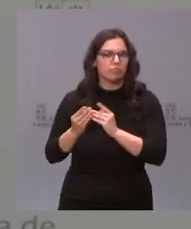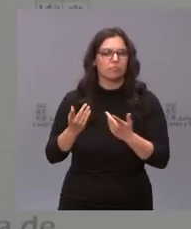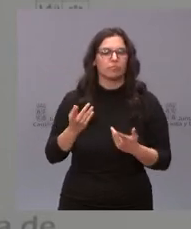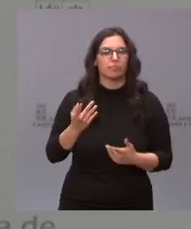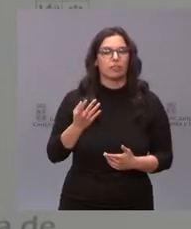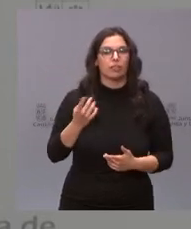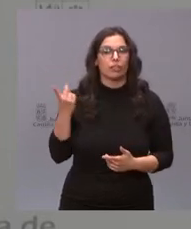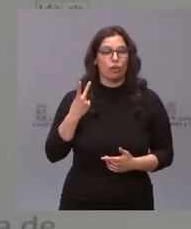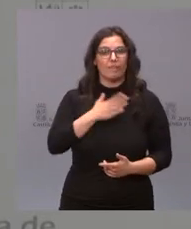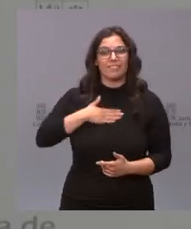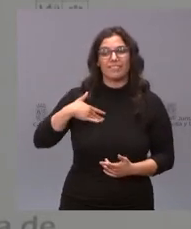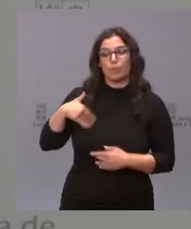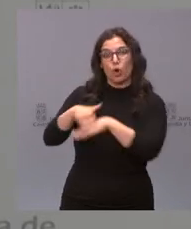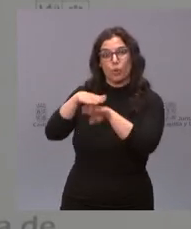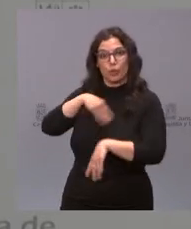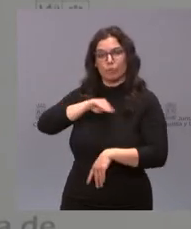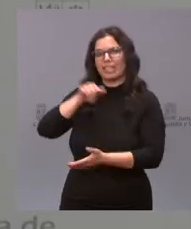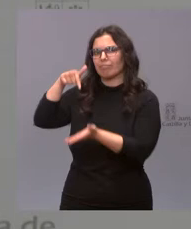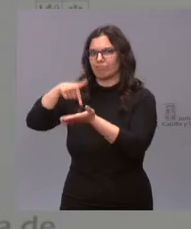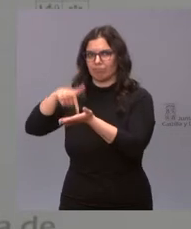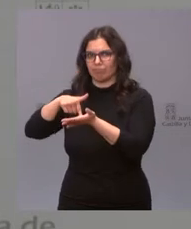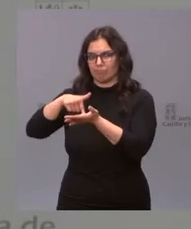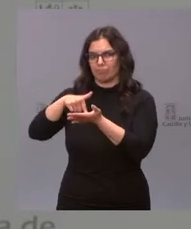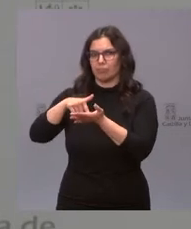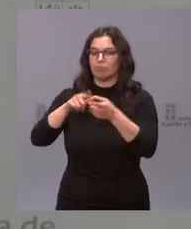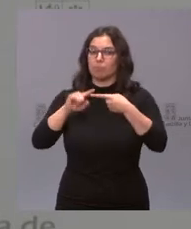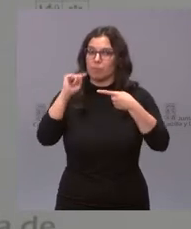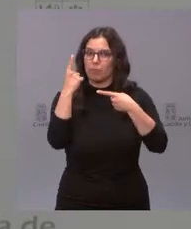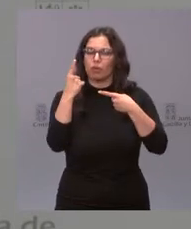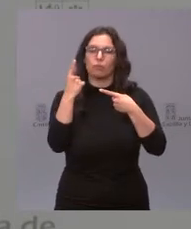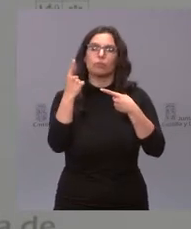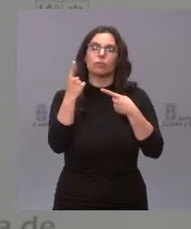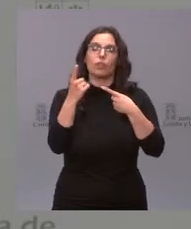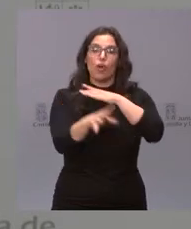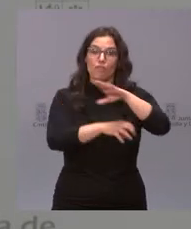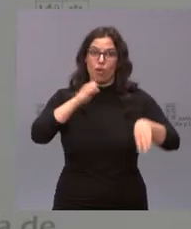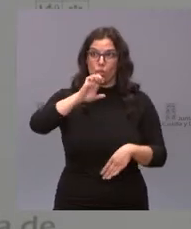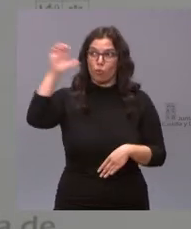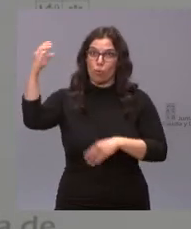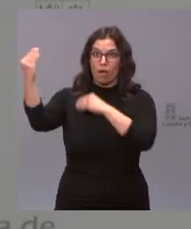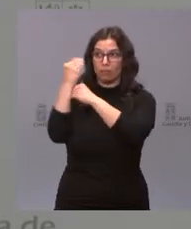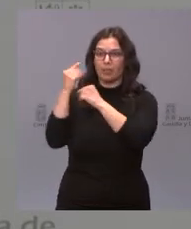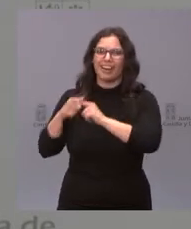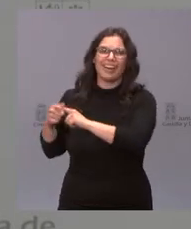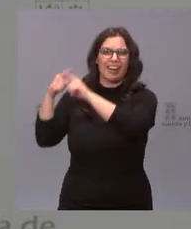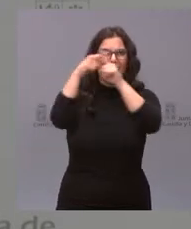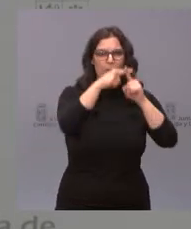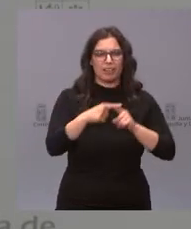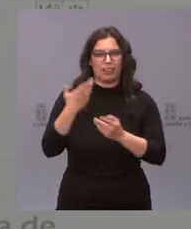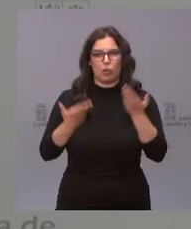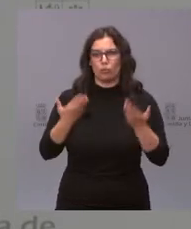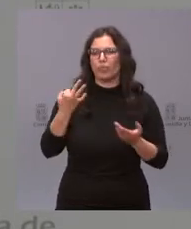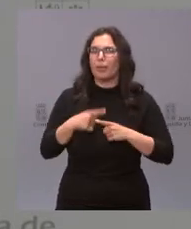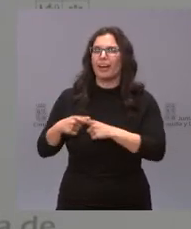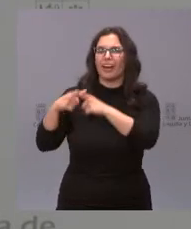Gobierno de España, por un lado, un reparto justo de los fondos europeos, que se hagan con objetividad,